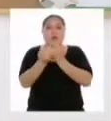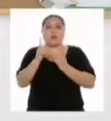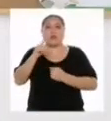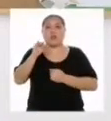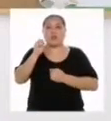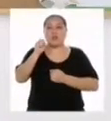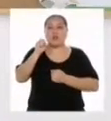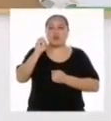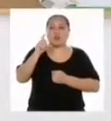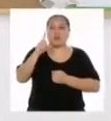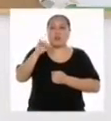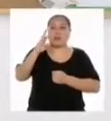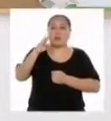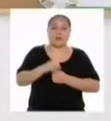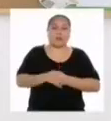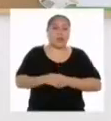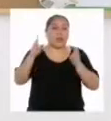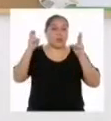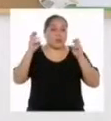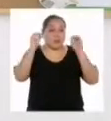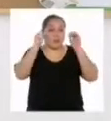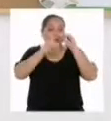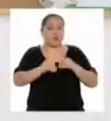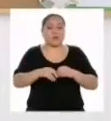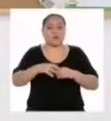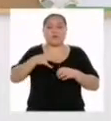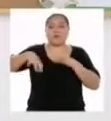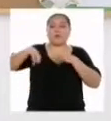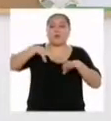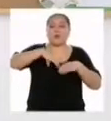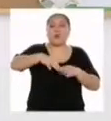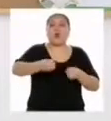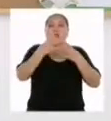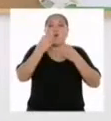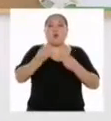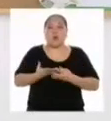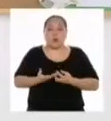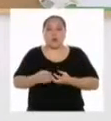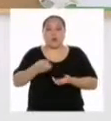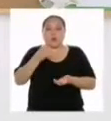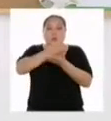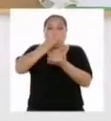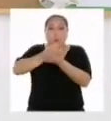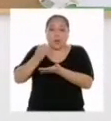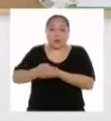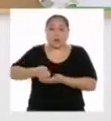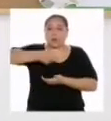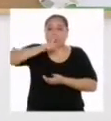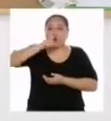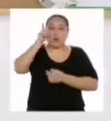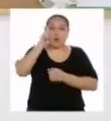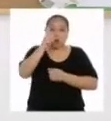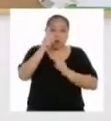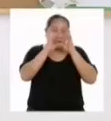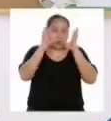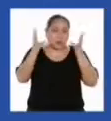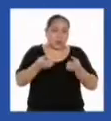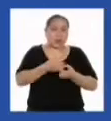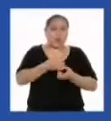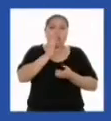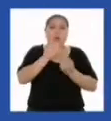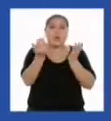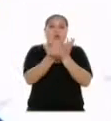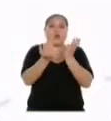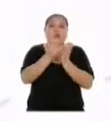histograma puede ser Distribución del promedio de vasos de agua que toman por día los integrantes de la comunidad educativa de los libertadores.